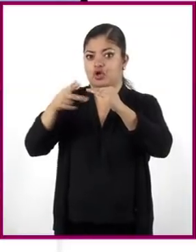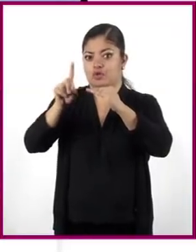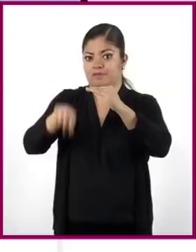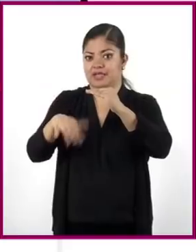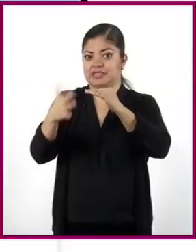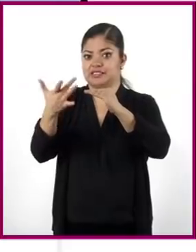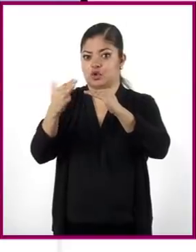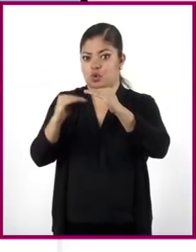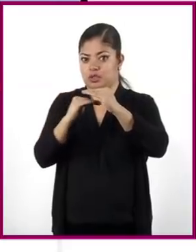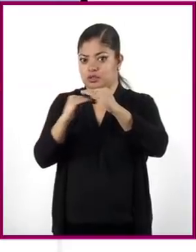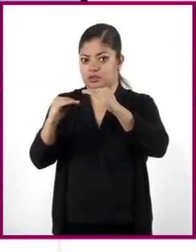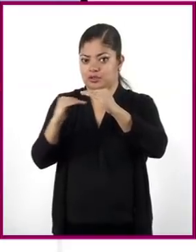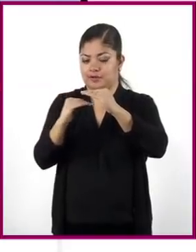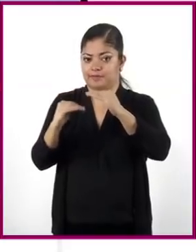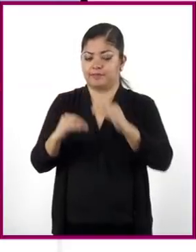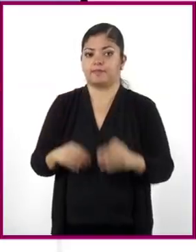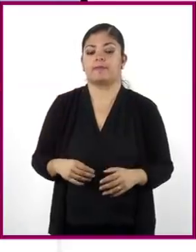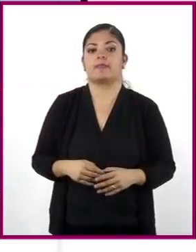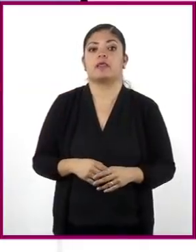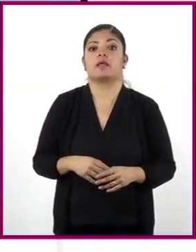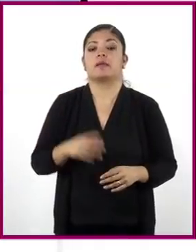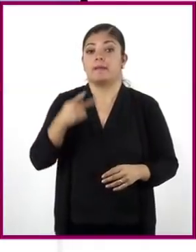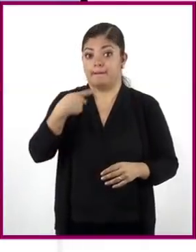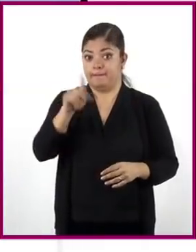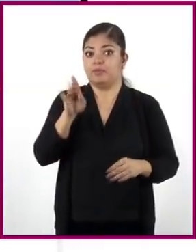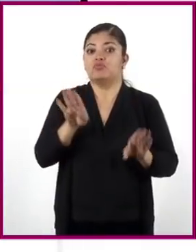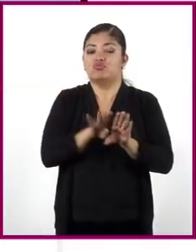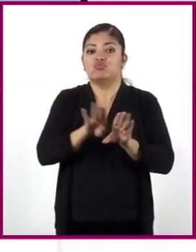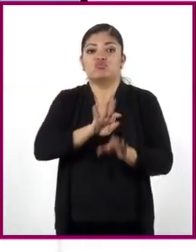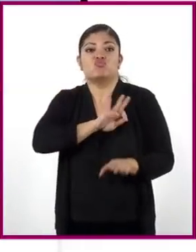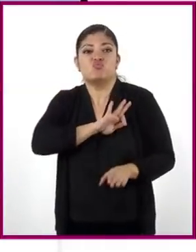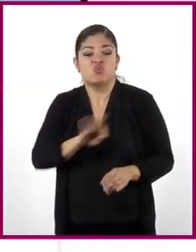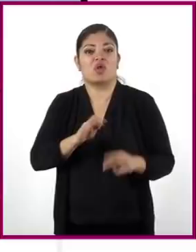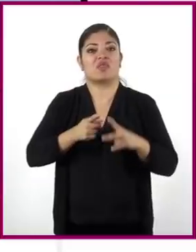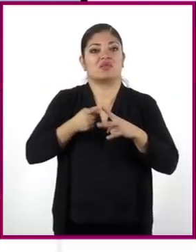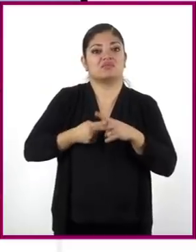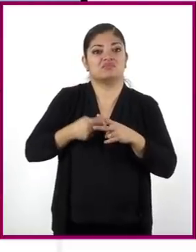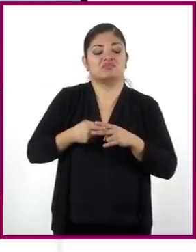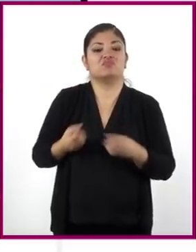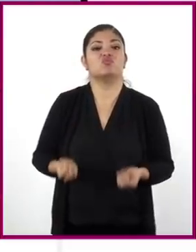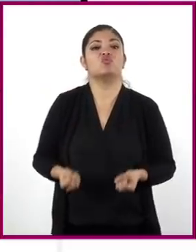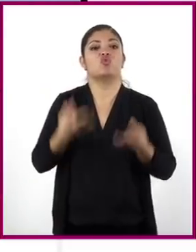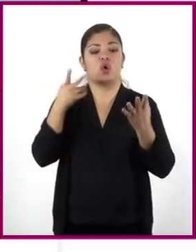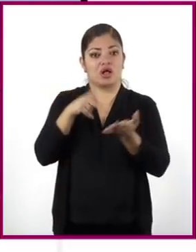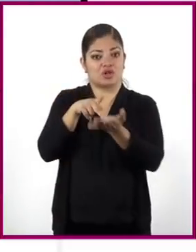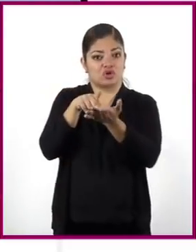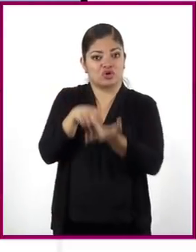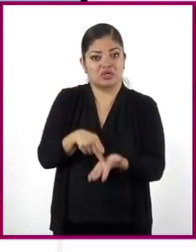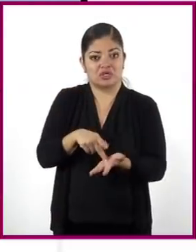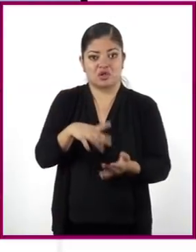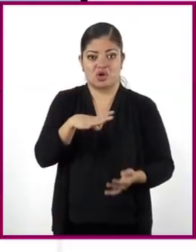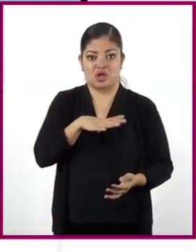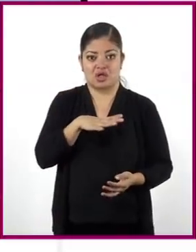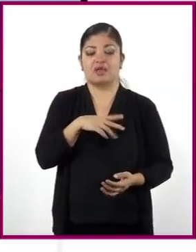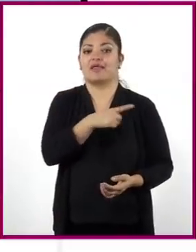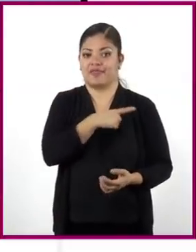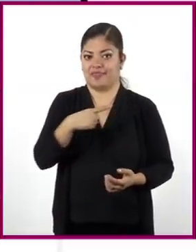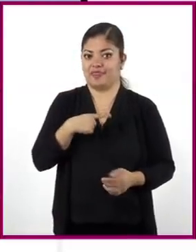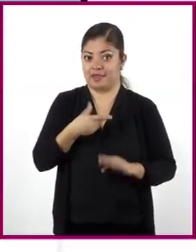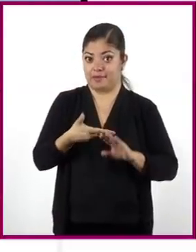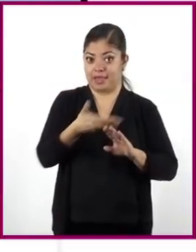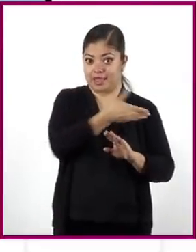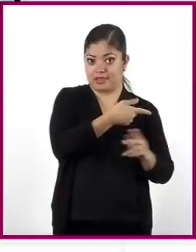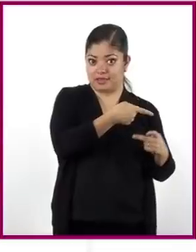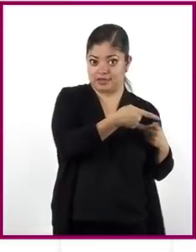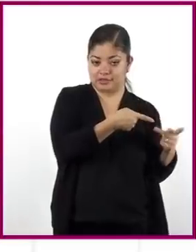.050 kilogramos. Sin embargo, para calcular exactamente cuántos kilogramos corresponden, consideremos lo